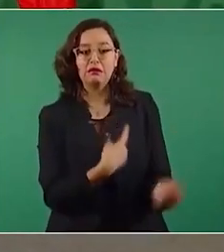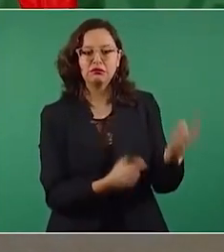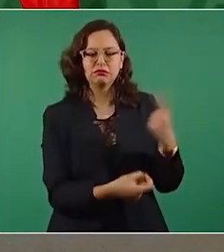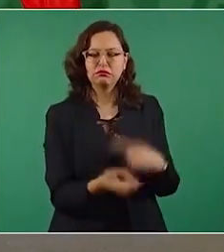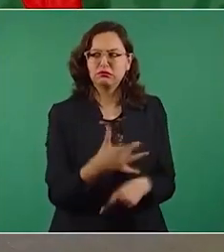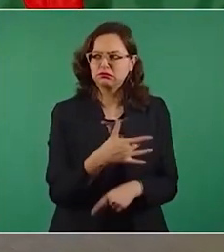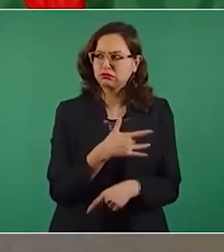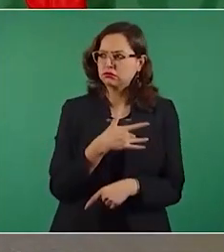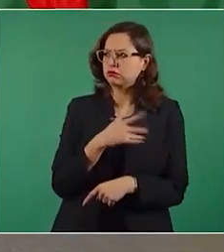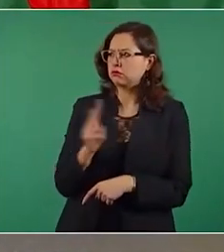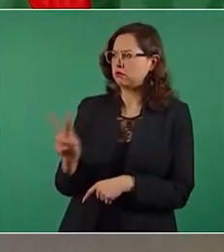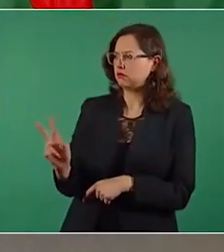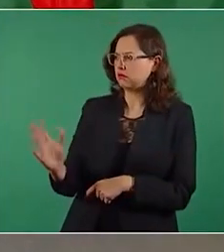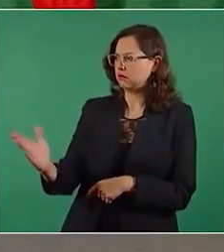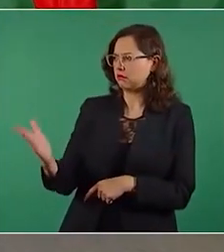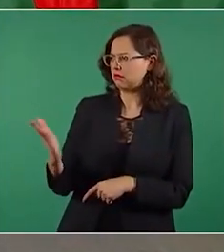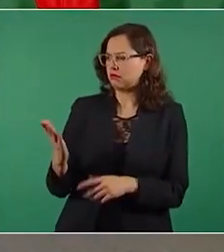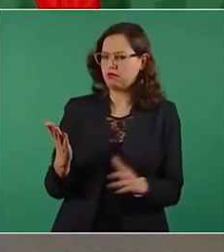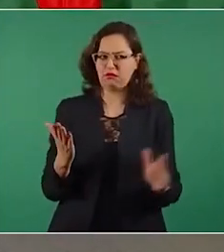cambian de parecer,